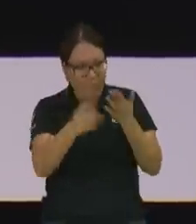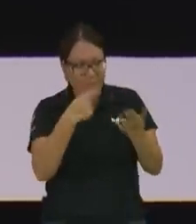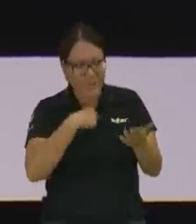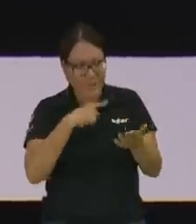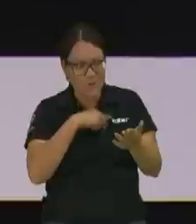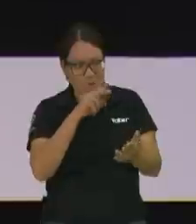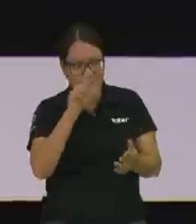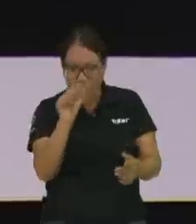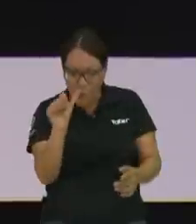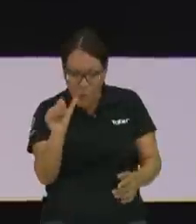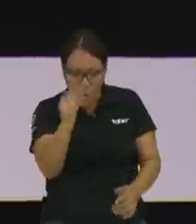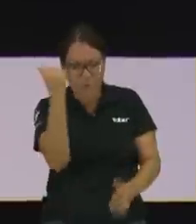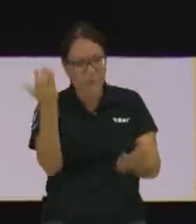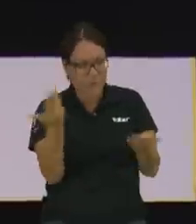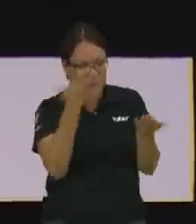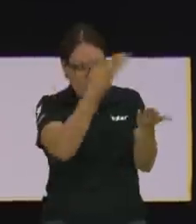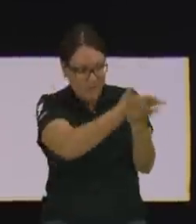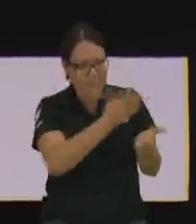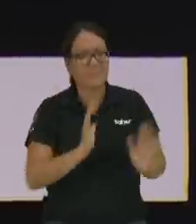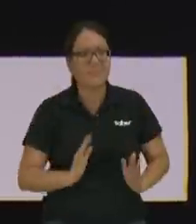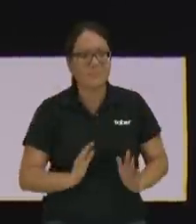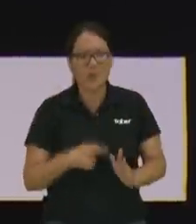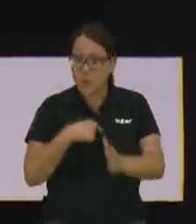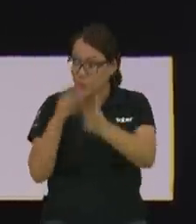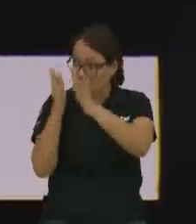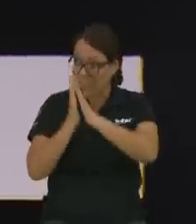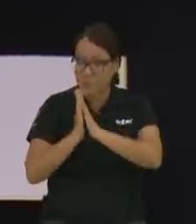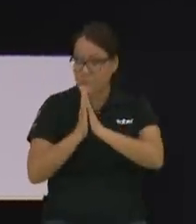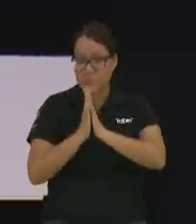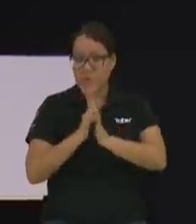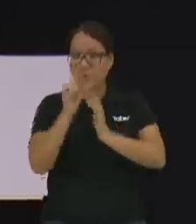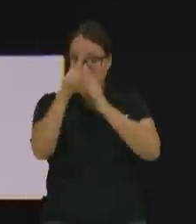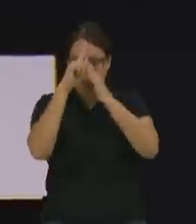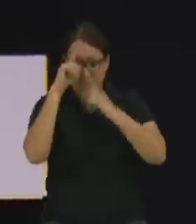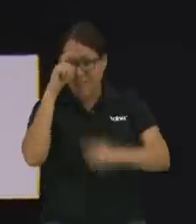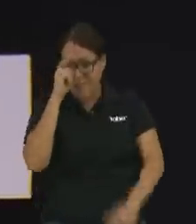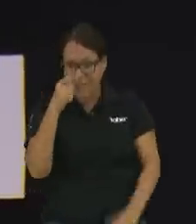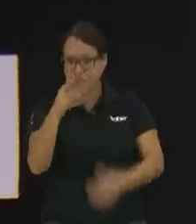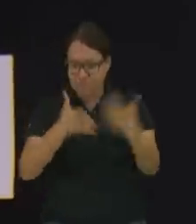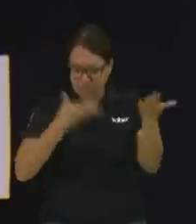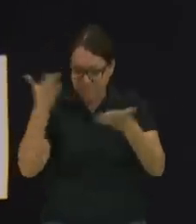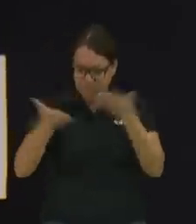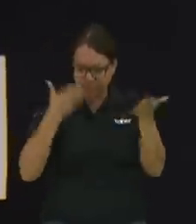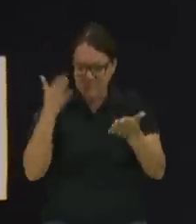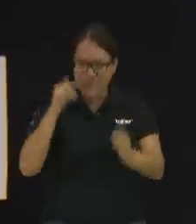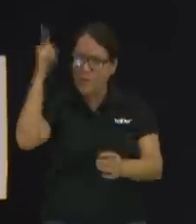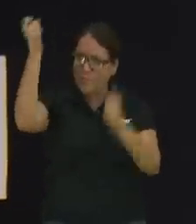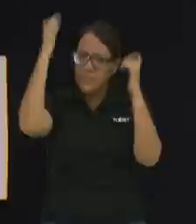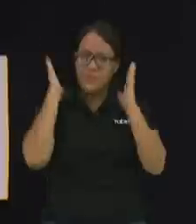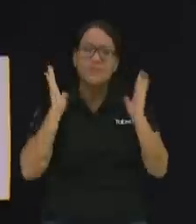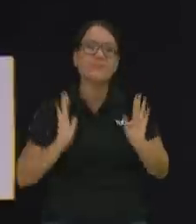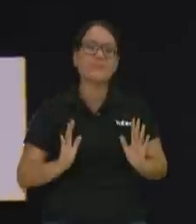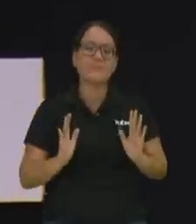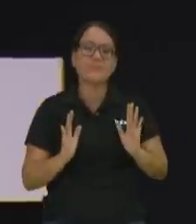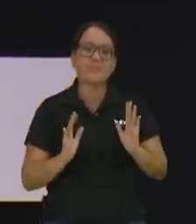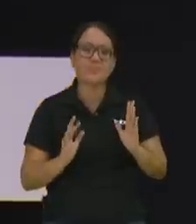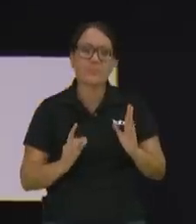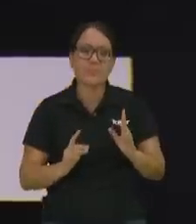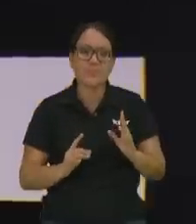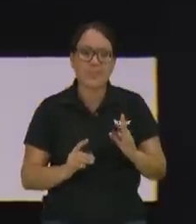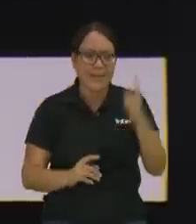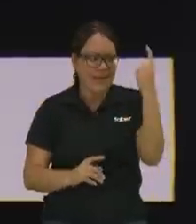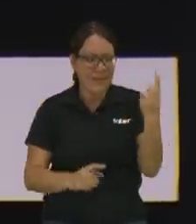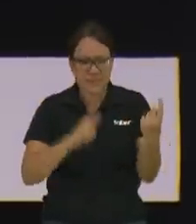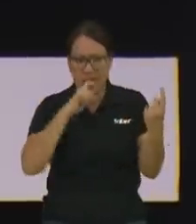pidió algo no cuando tú trabajas para con Dios Dios trabaja a tu favor el rico y el